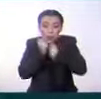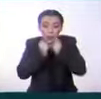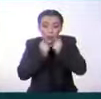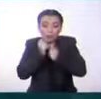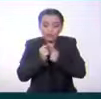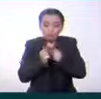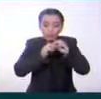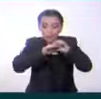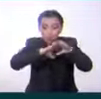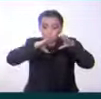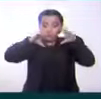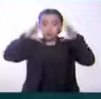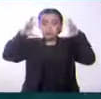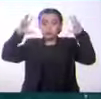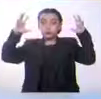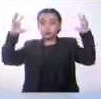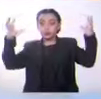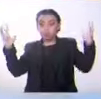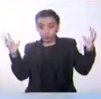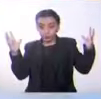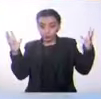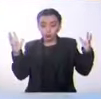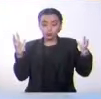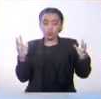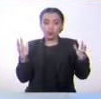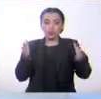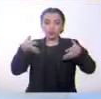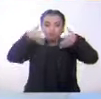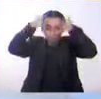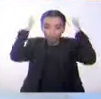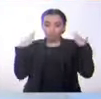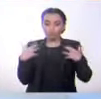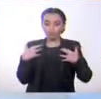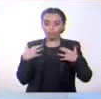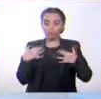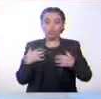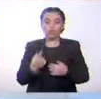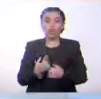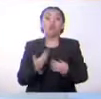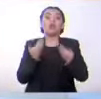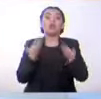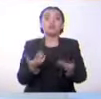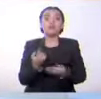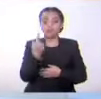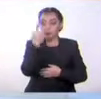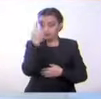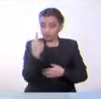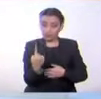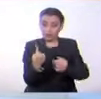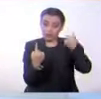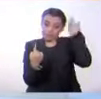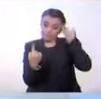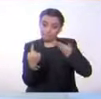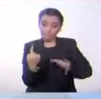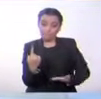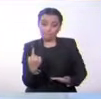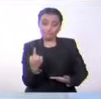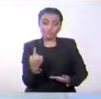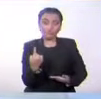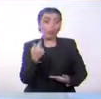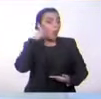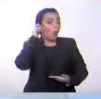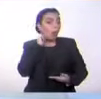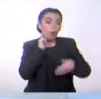simios, leones e incluso el ser humano. Somos ejemplos de vivíparos.